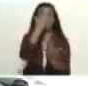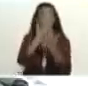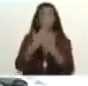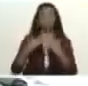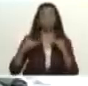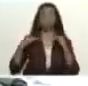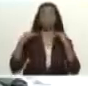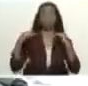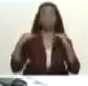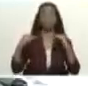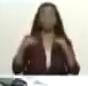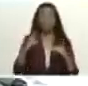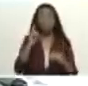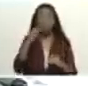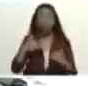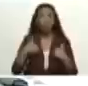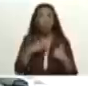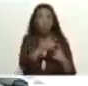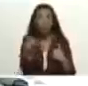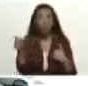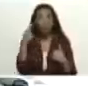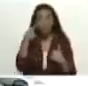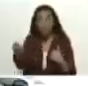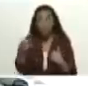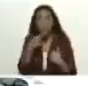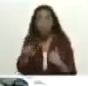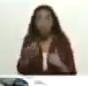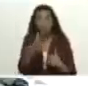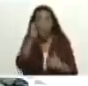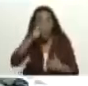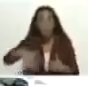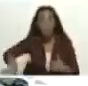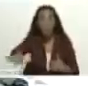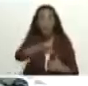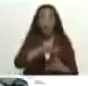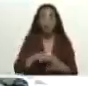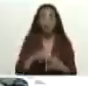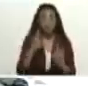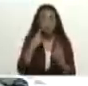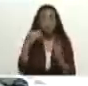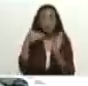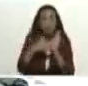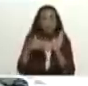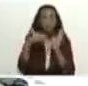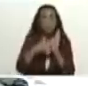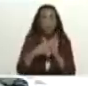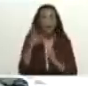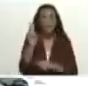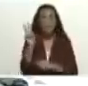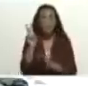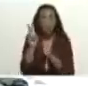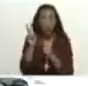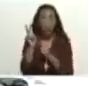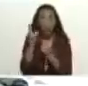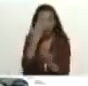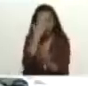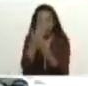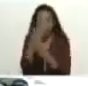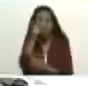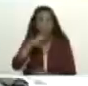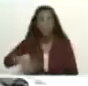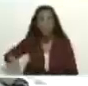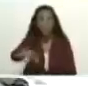y así lo insisto ante nuestro pueblo y así insiste Venezuela ante los pueblos